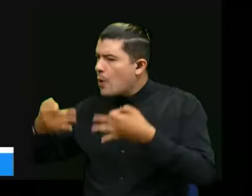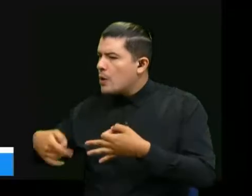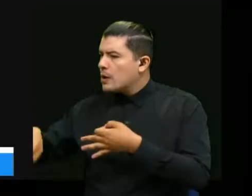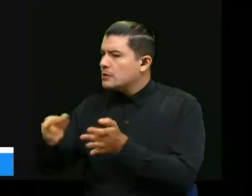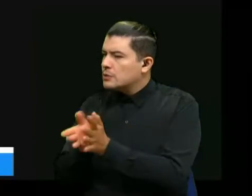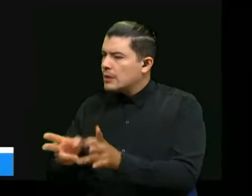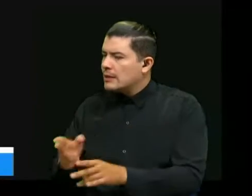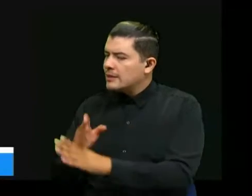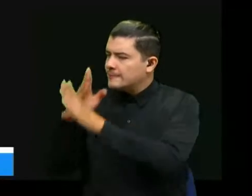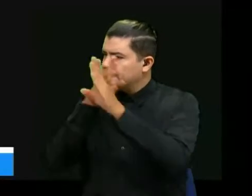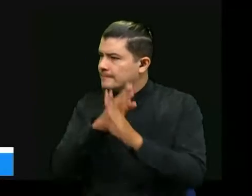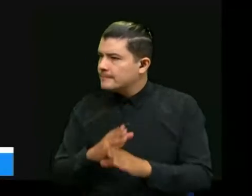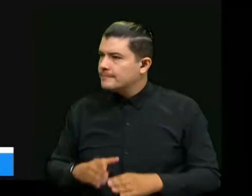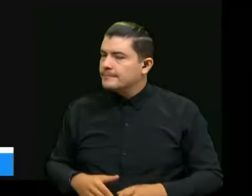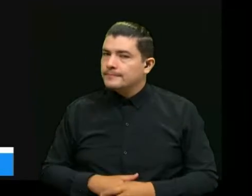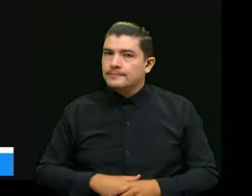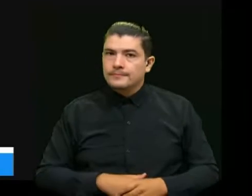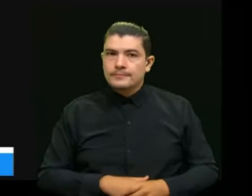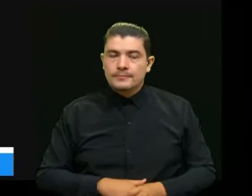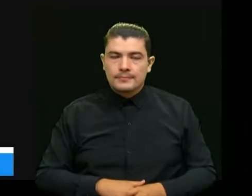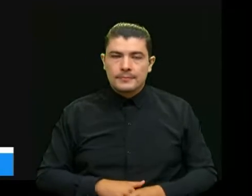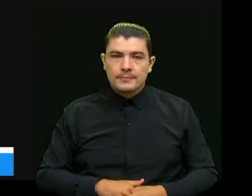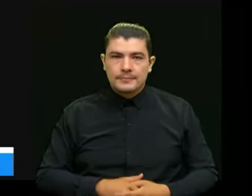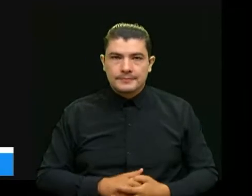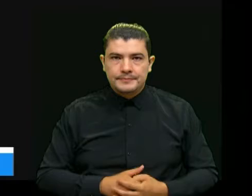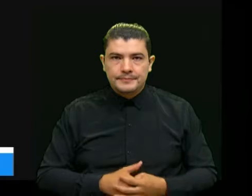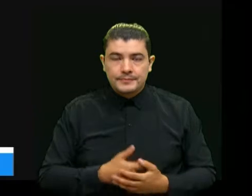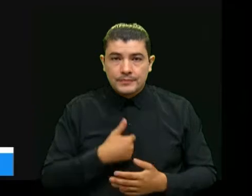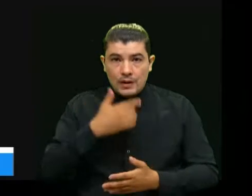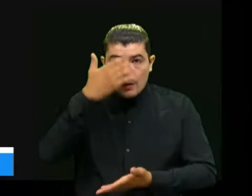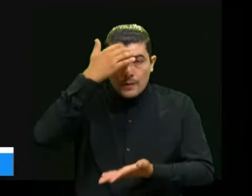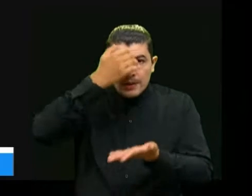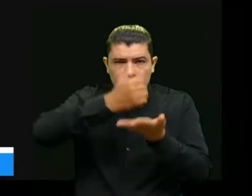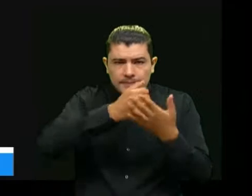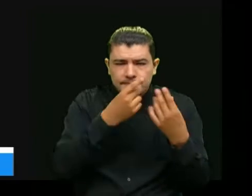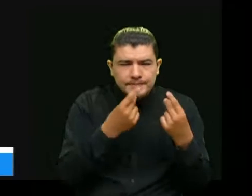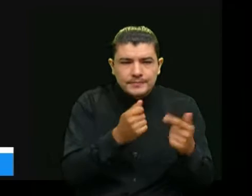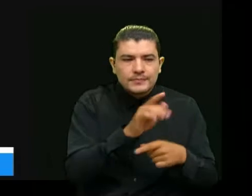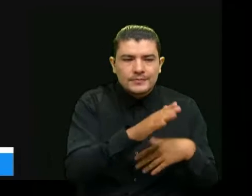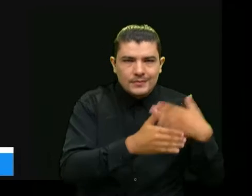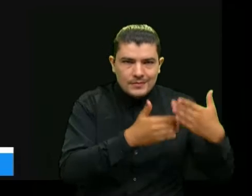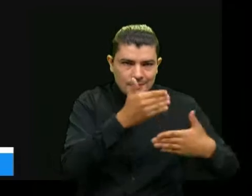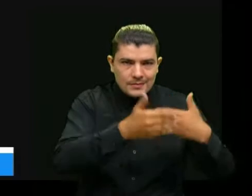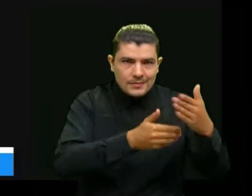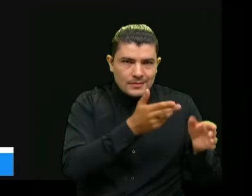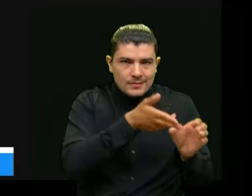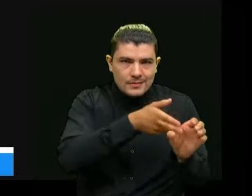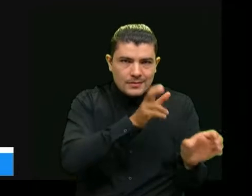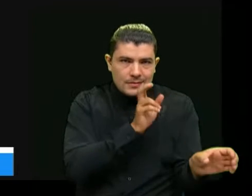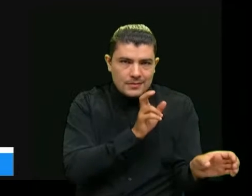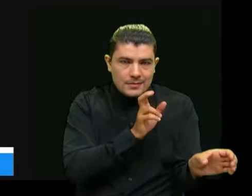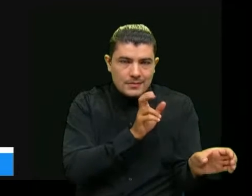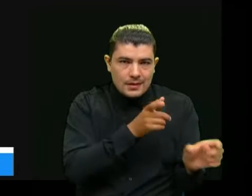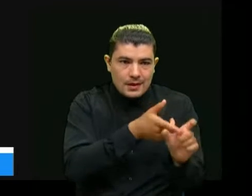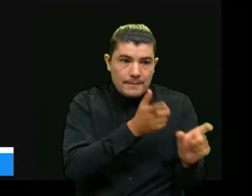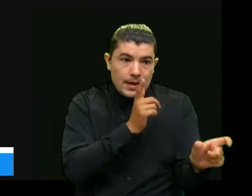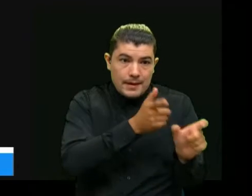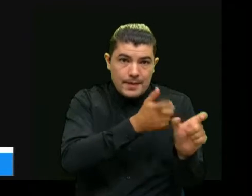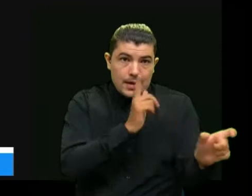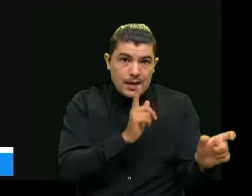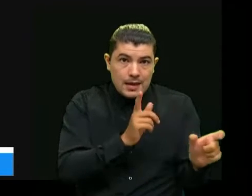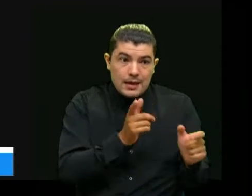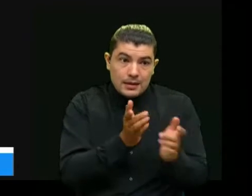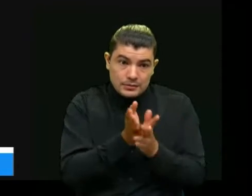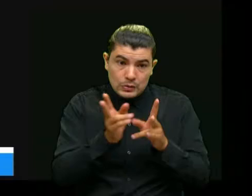Bueno, hago una mención rápida sobre el proceso de exerción que efectivamente fue un